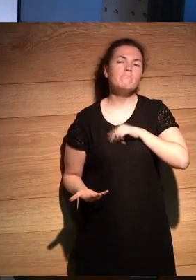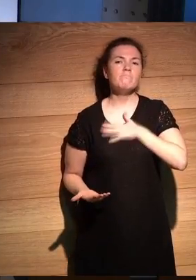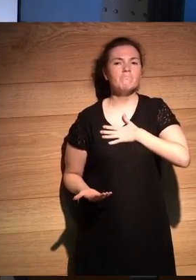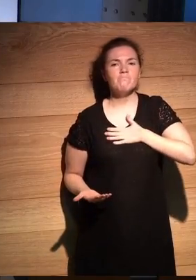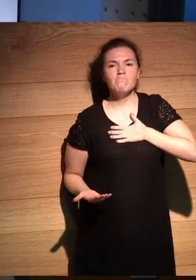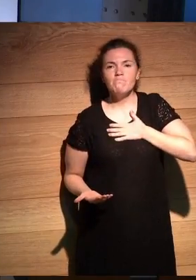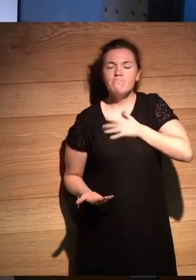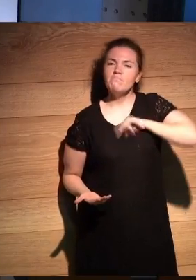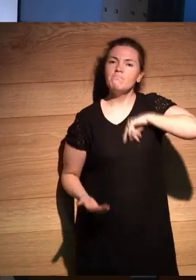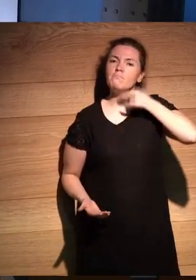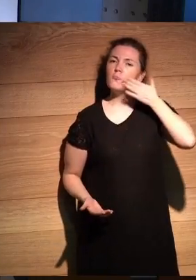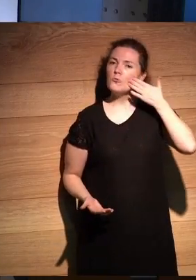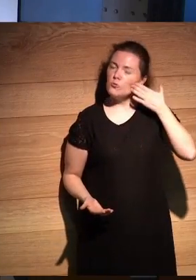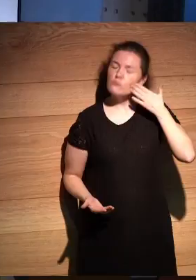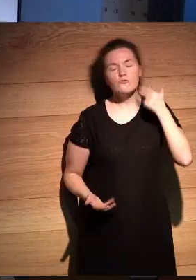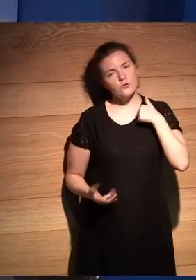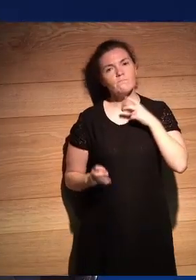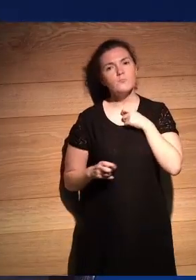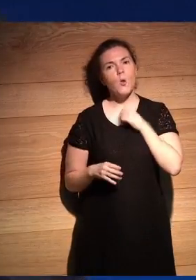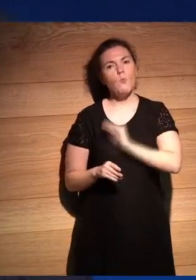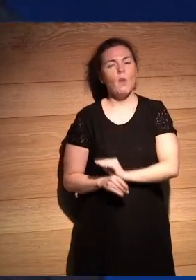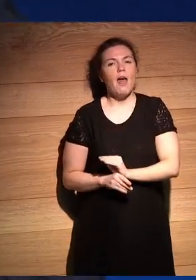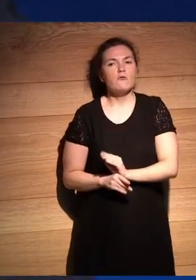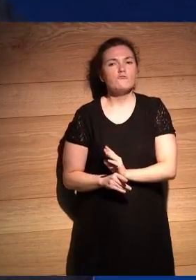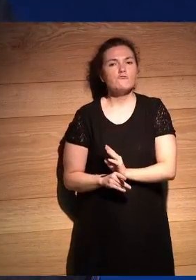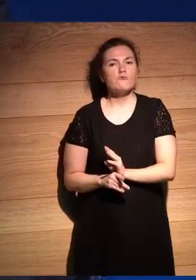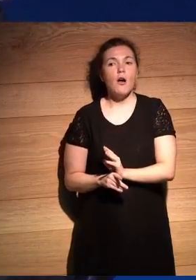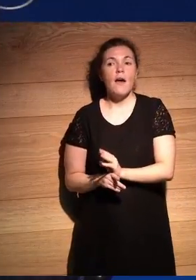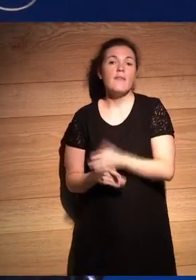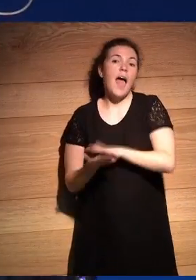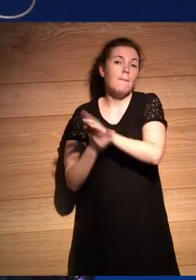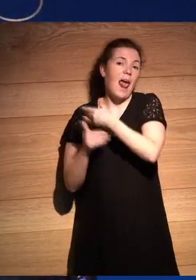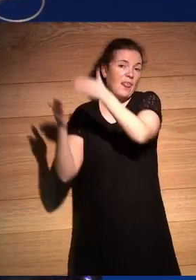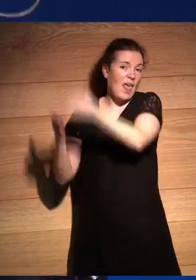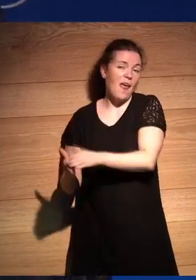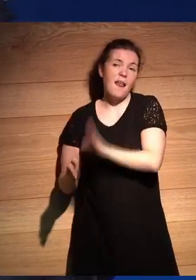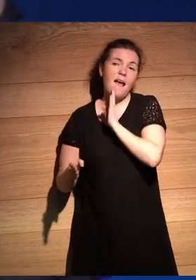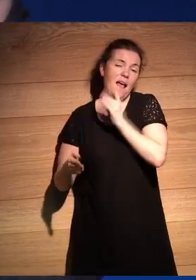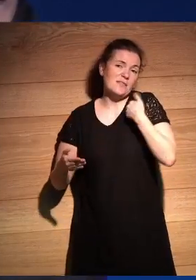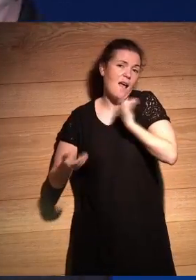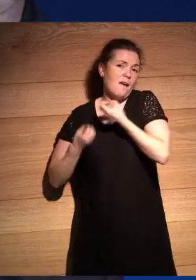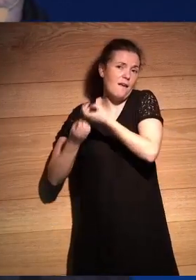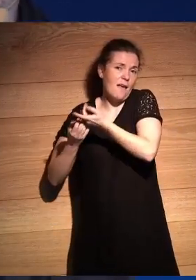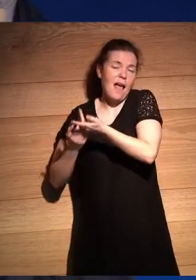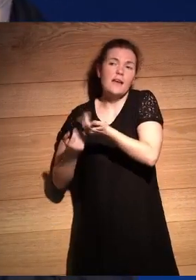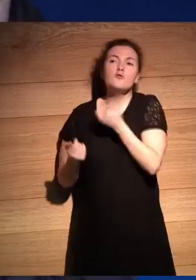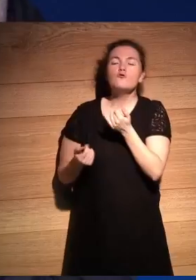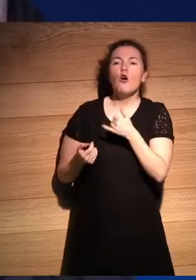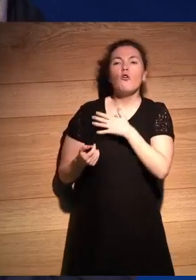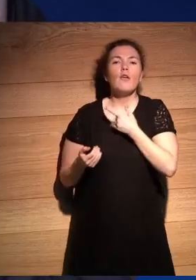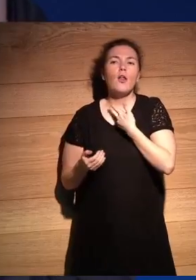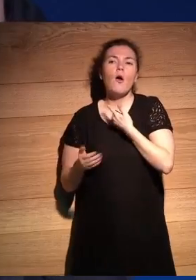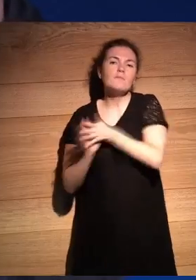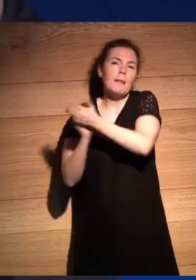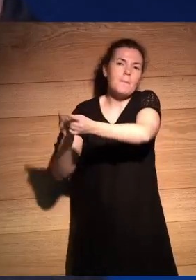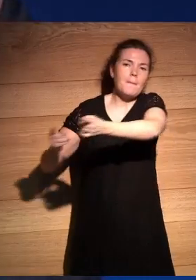satisfecho y orgulloso y también soy muy cuidadoso entonces también sentía que no tenía mucho más que decir que todo lo que había dicho a mí me da un poco de miedo andar por